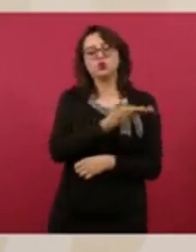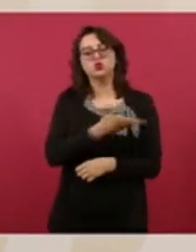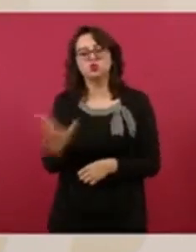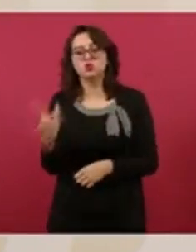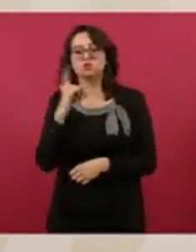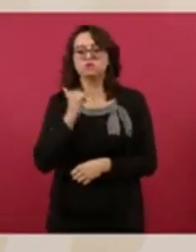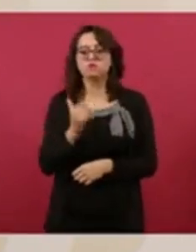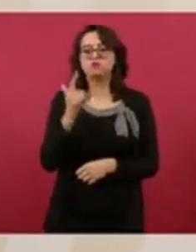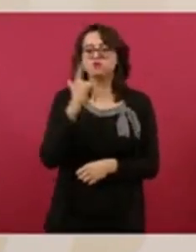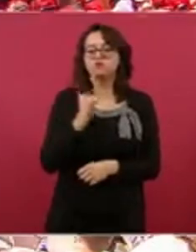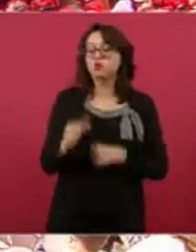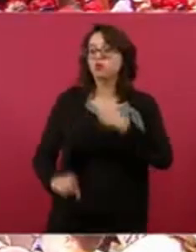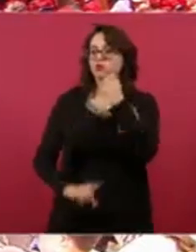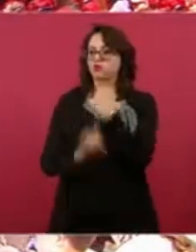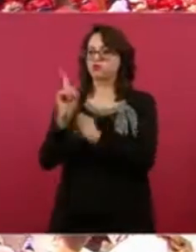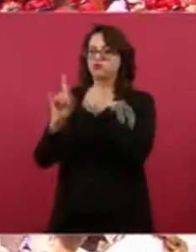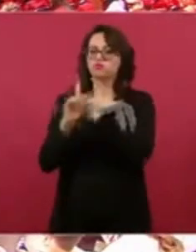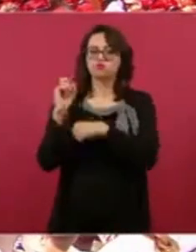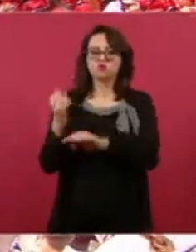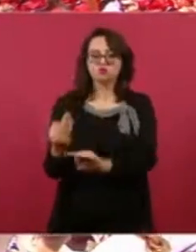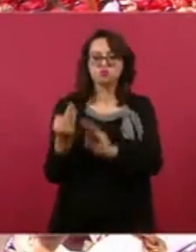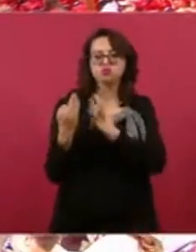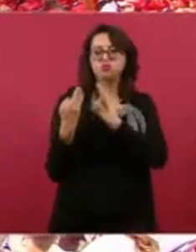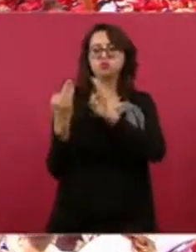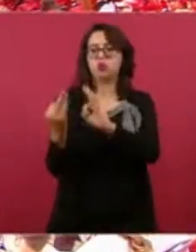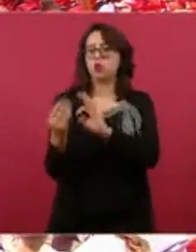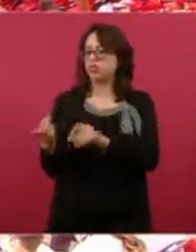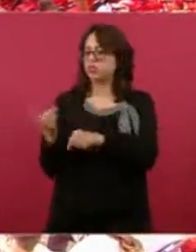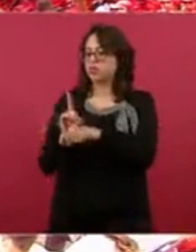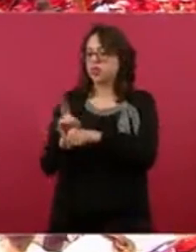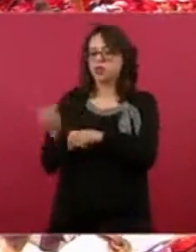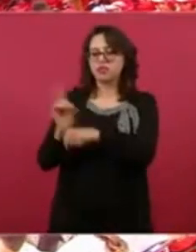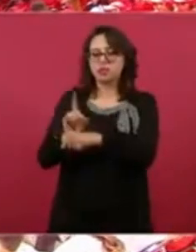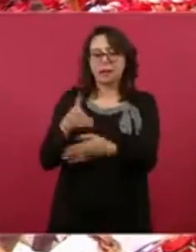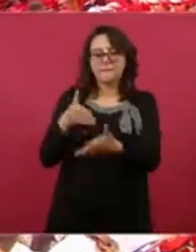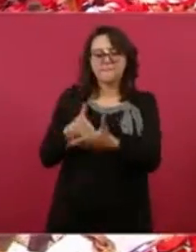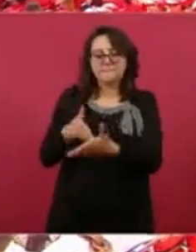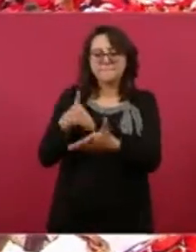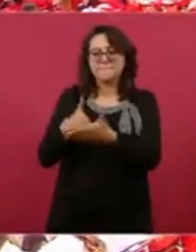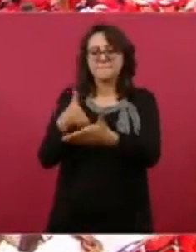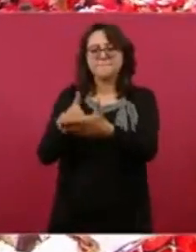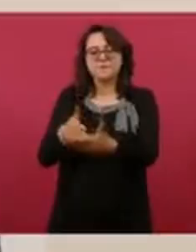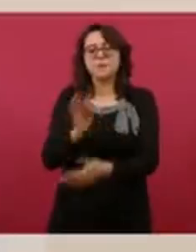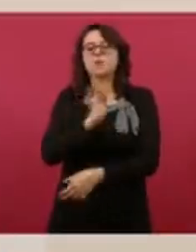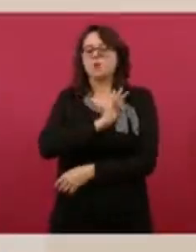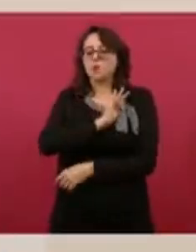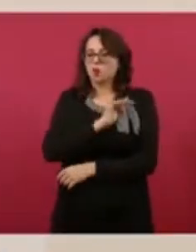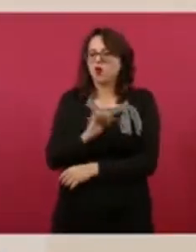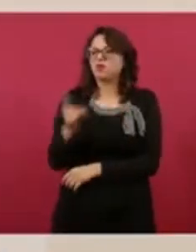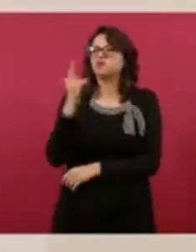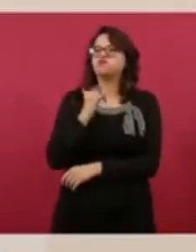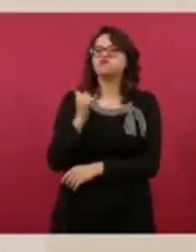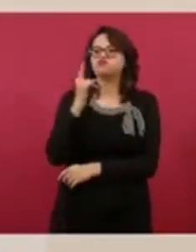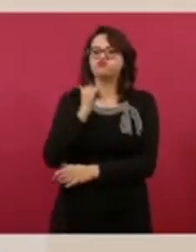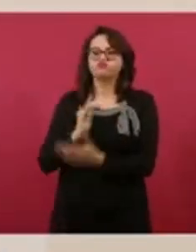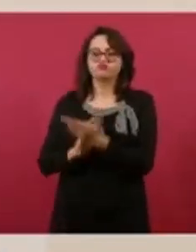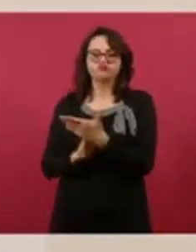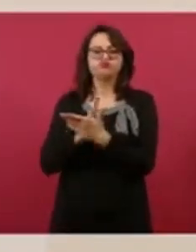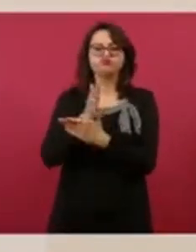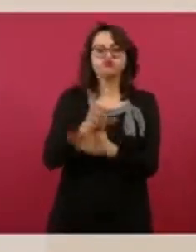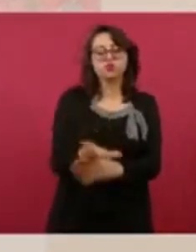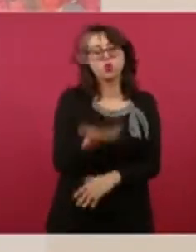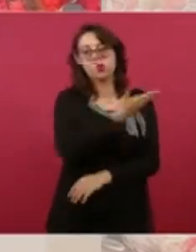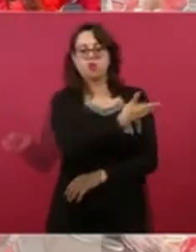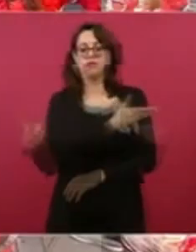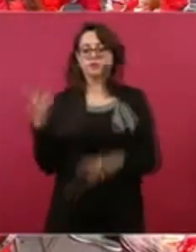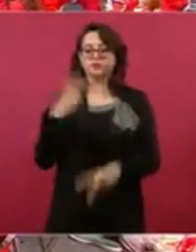mil formas de encarar las cosas por resolver a diario, principalmente con voluntad y disciplina que es la que a ustedes los